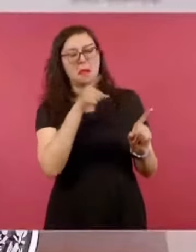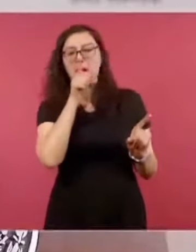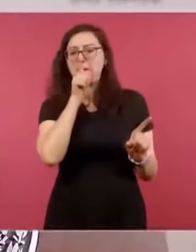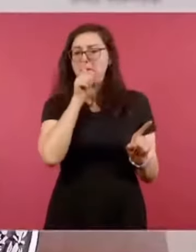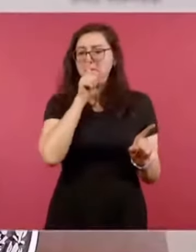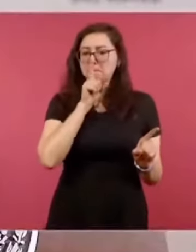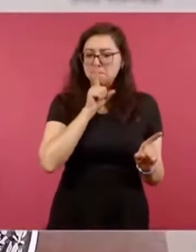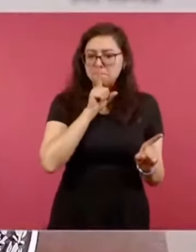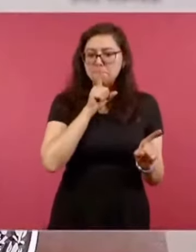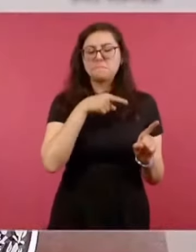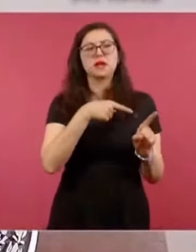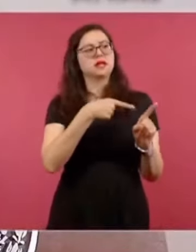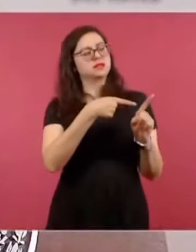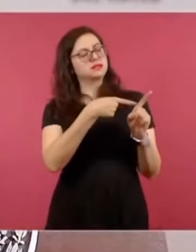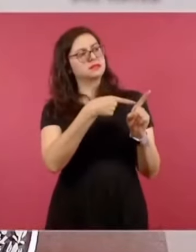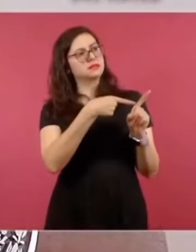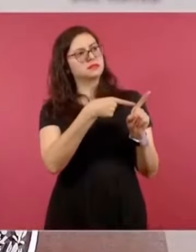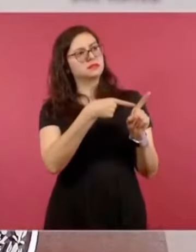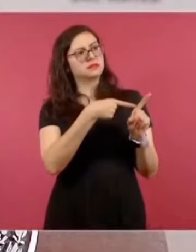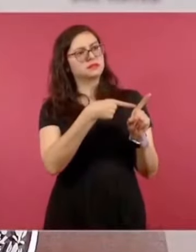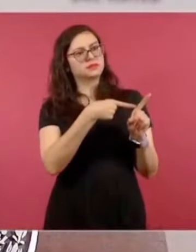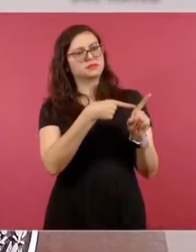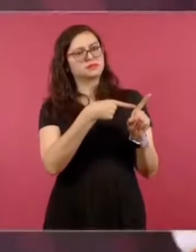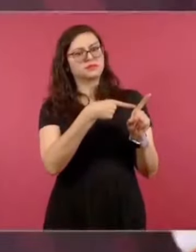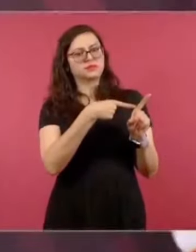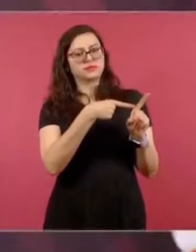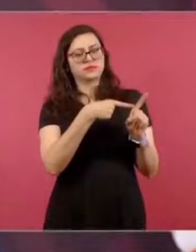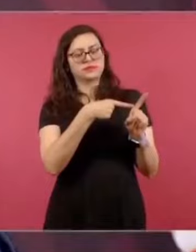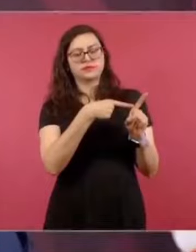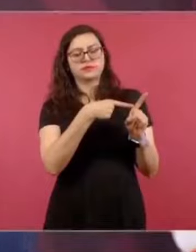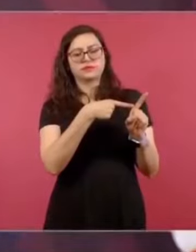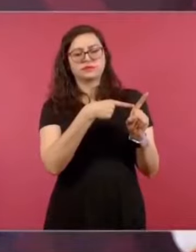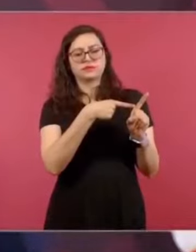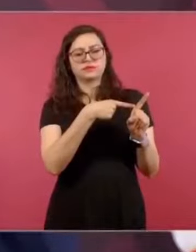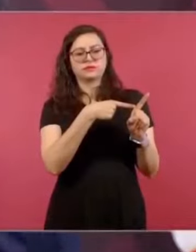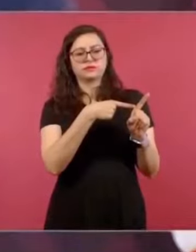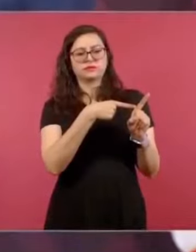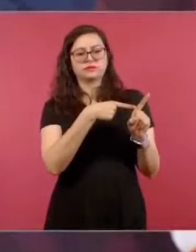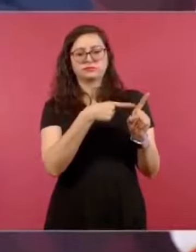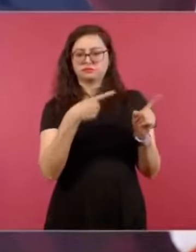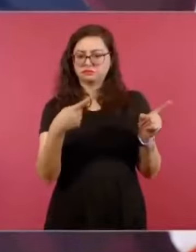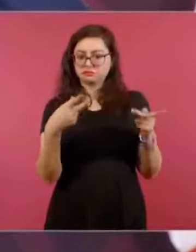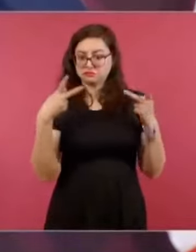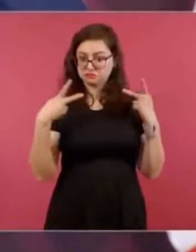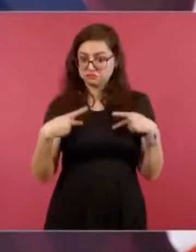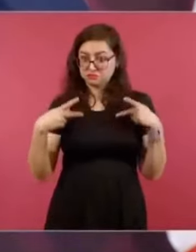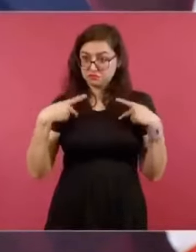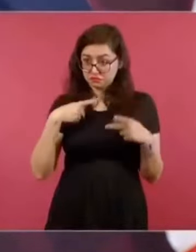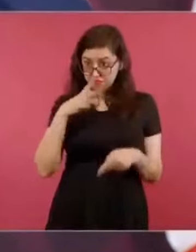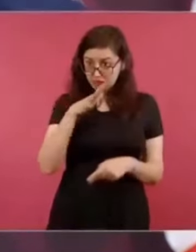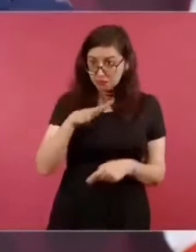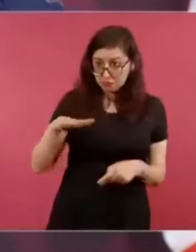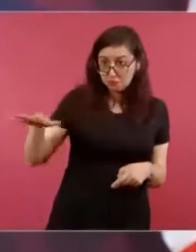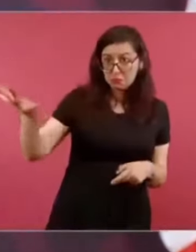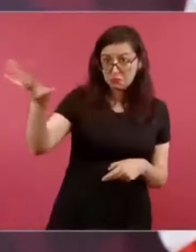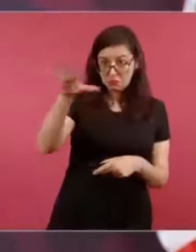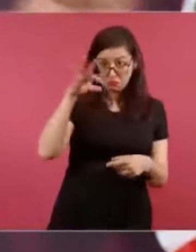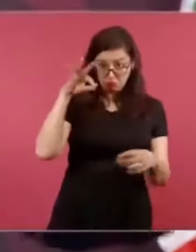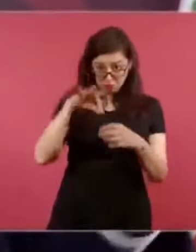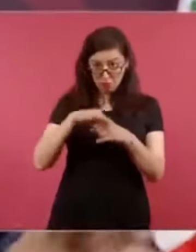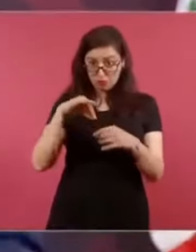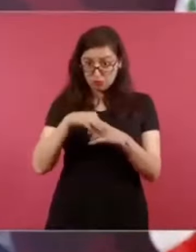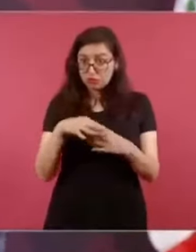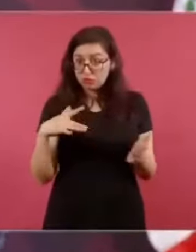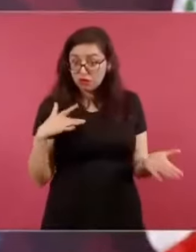pues la gente no va